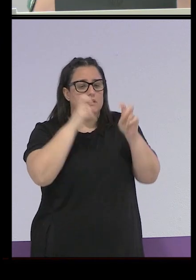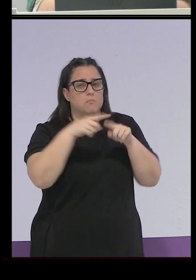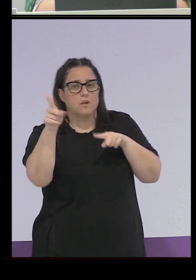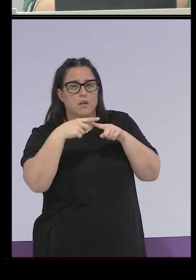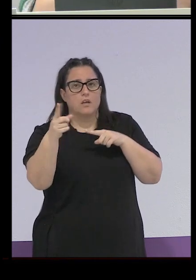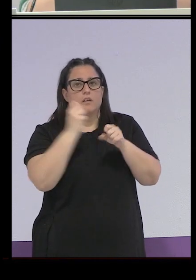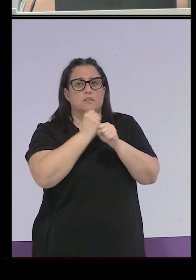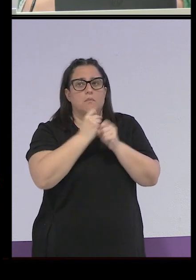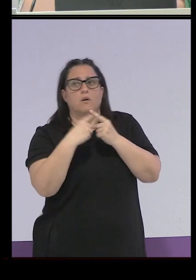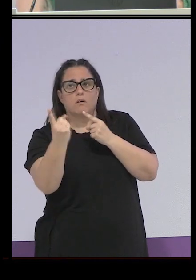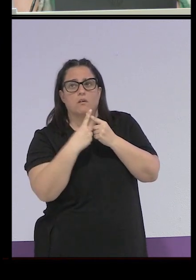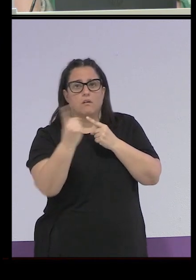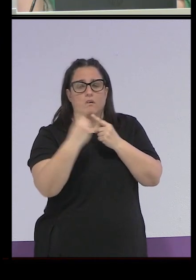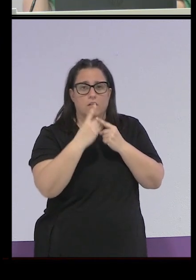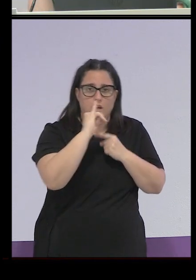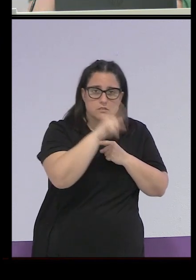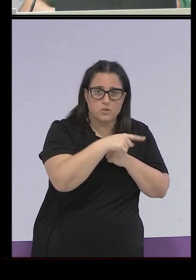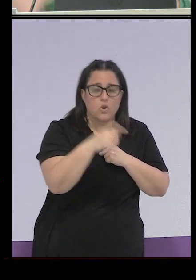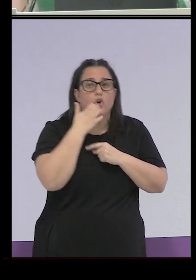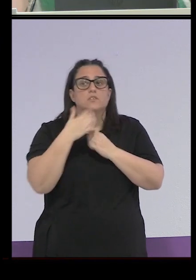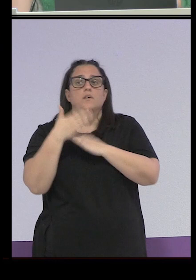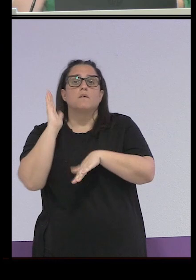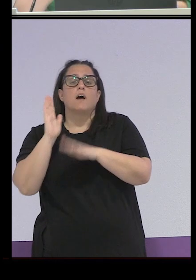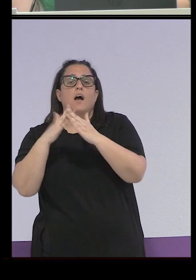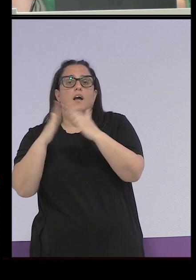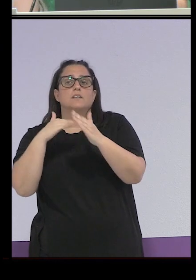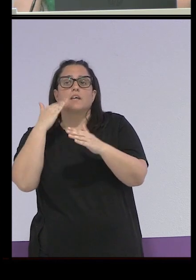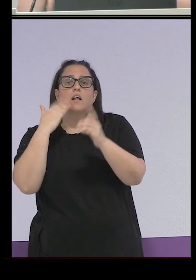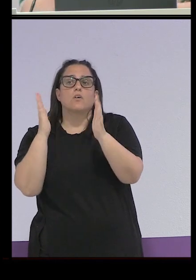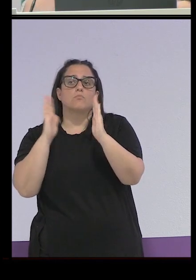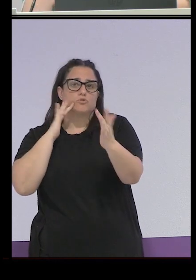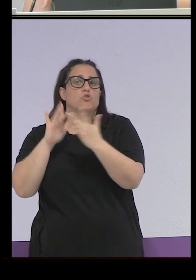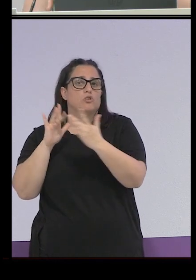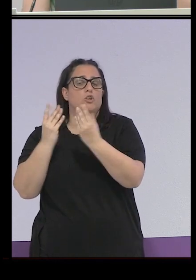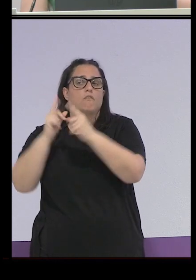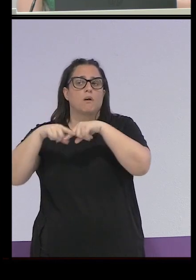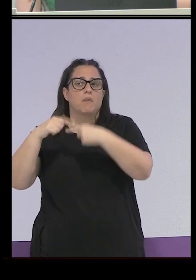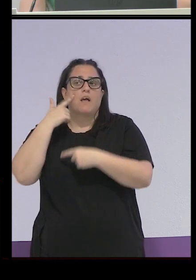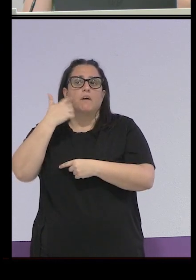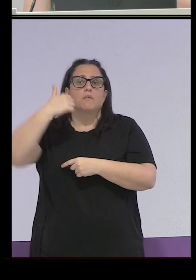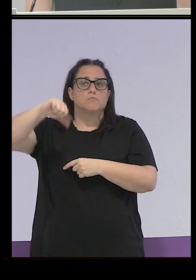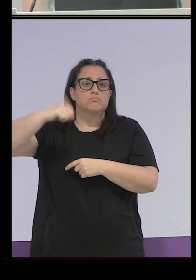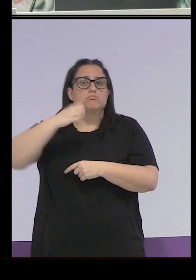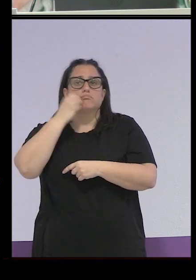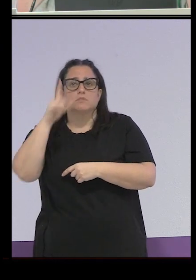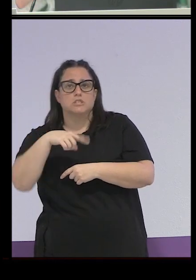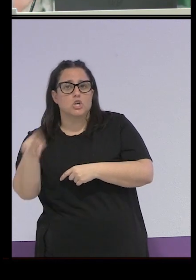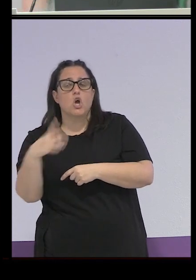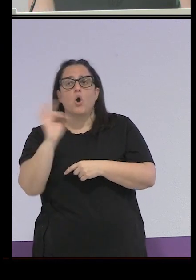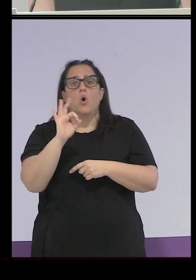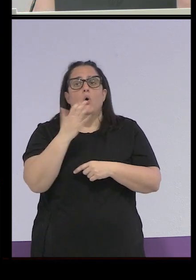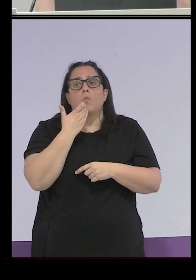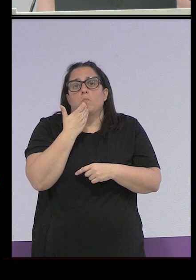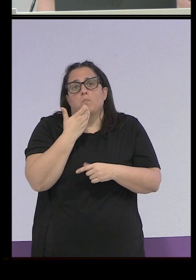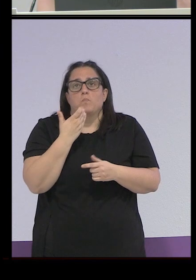que fueran y no fueran las que ya volvían a casa una temporada las que mantenían relación con las familias para ver si todo estaba bien un poco las que hacían la